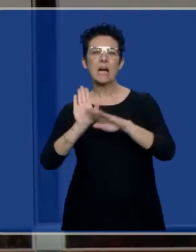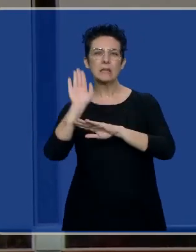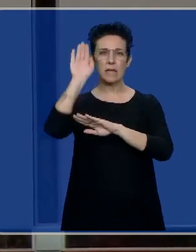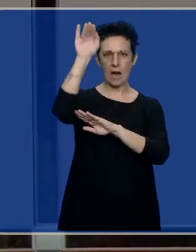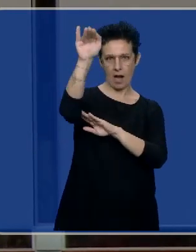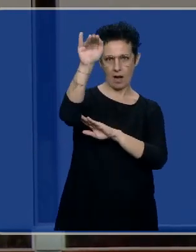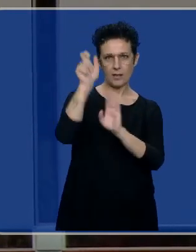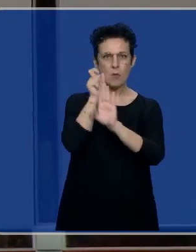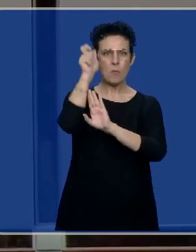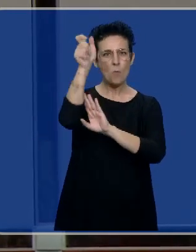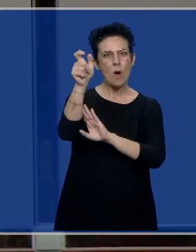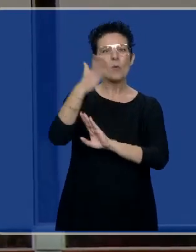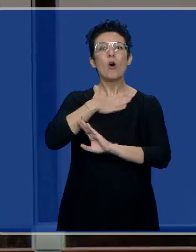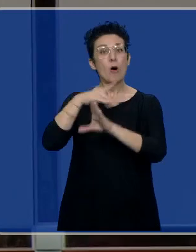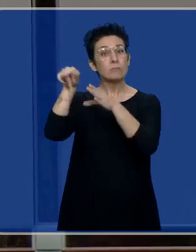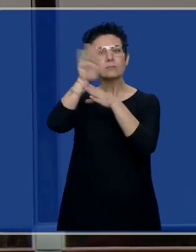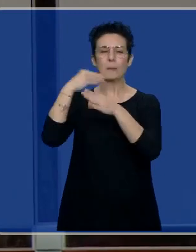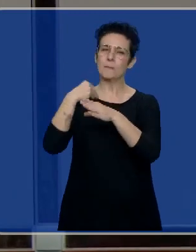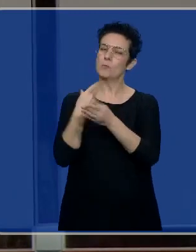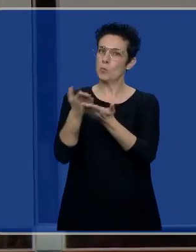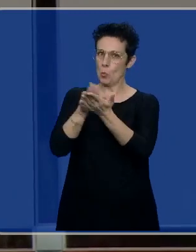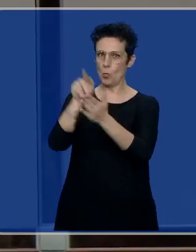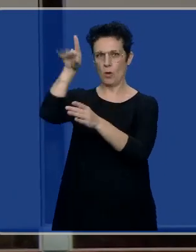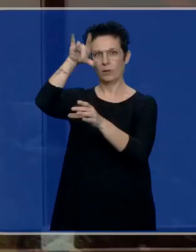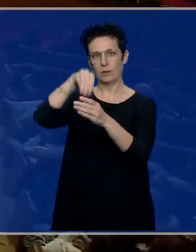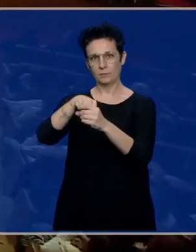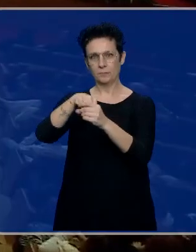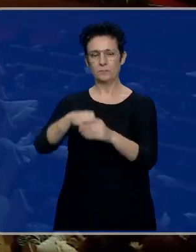Castilfrío de la Sierra, el lugar donde falleció. Nos vemos.